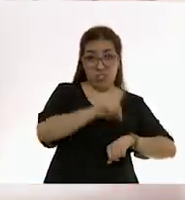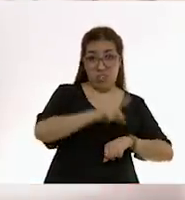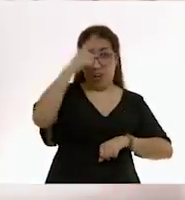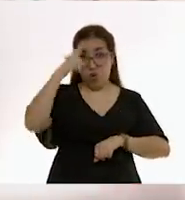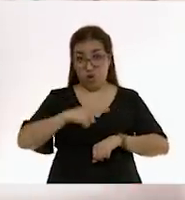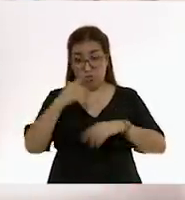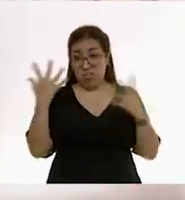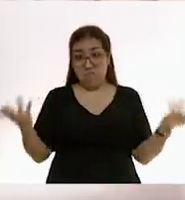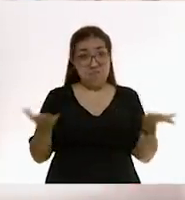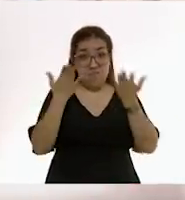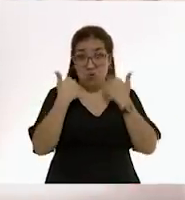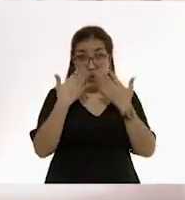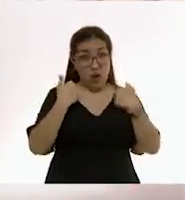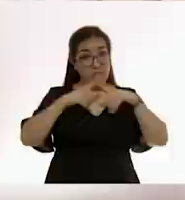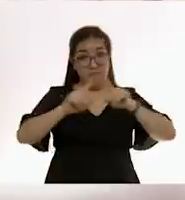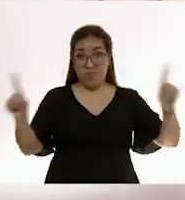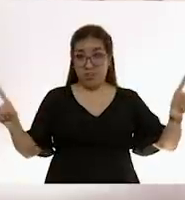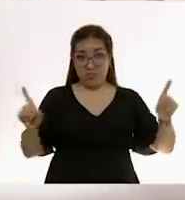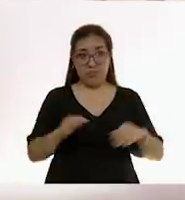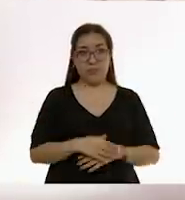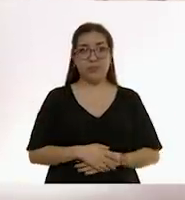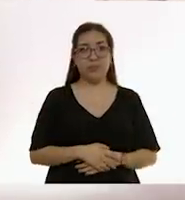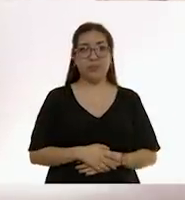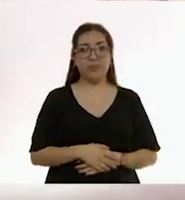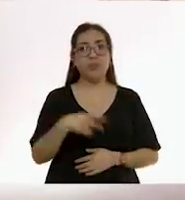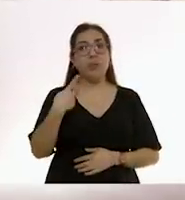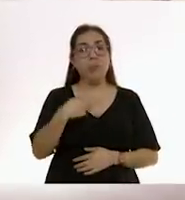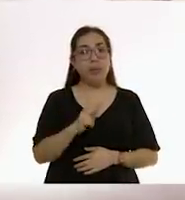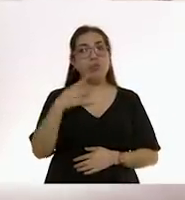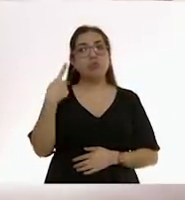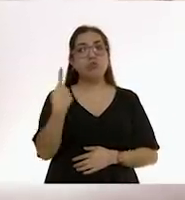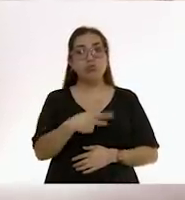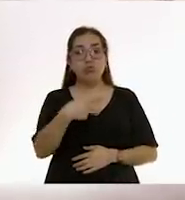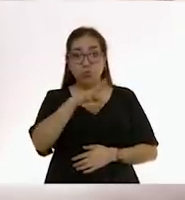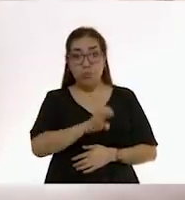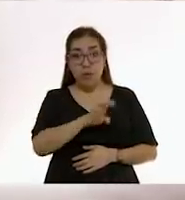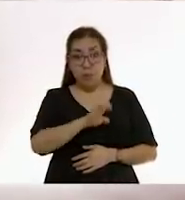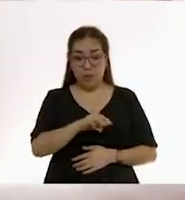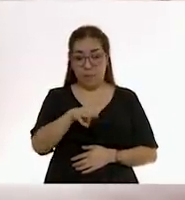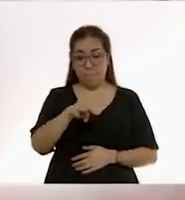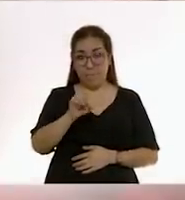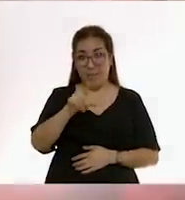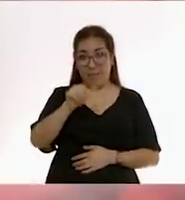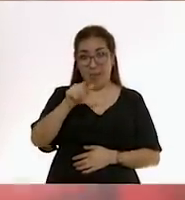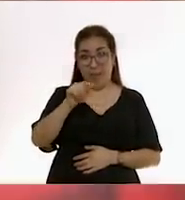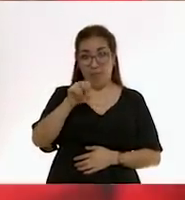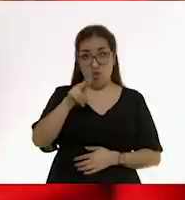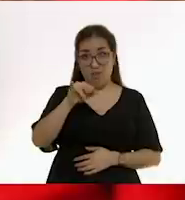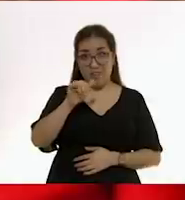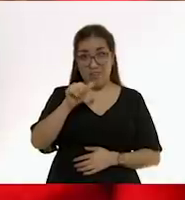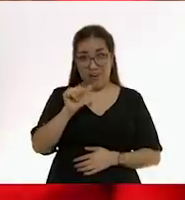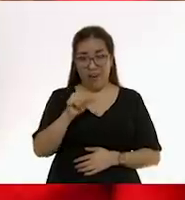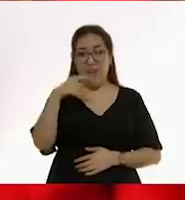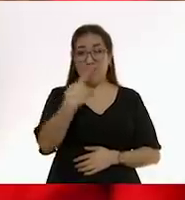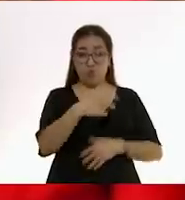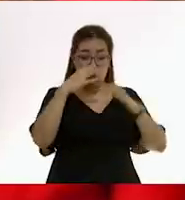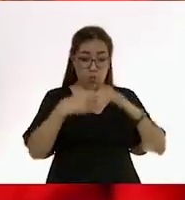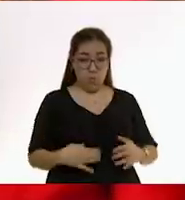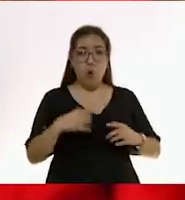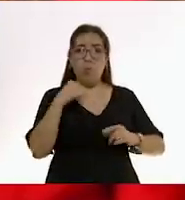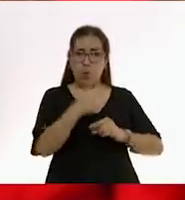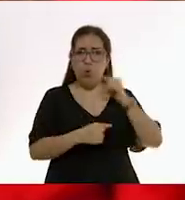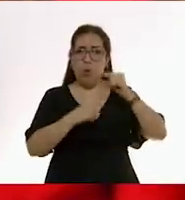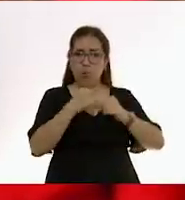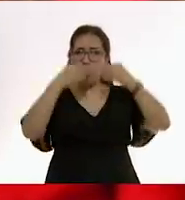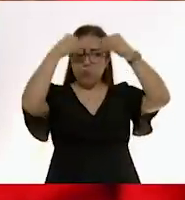noche. La ventaja es que la melatonina va a empezarse a secretar poco a poco en el cuerpo conforme el